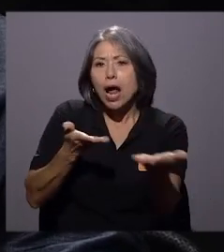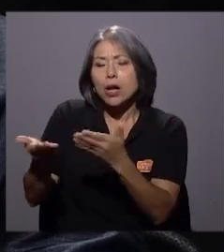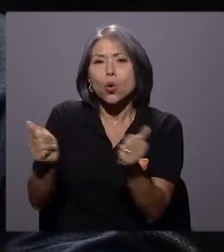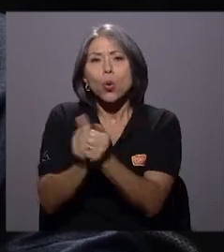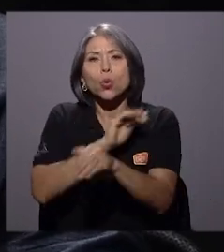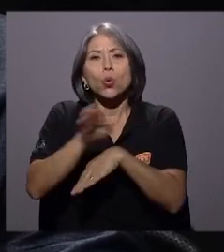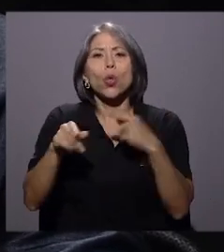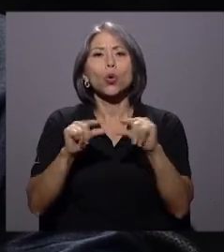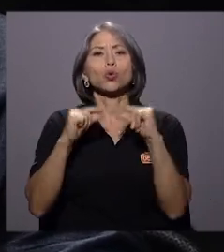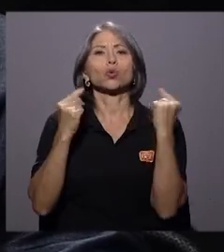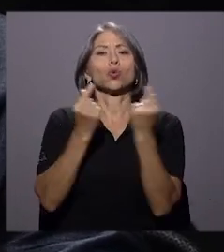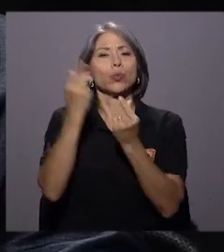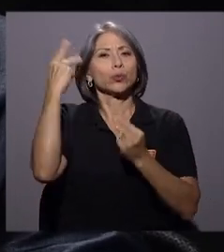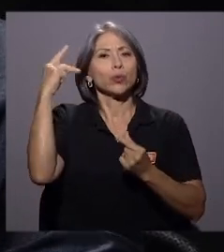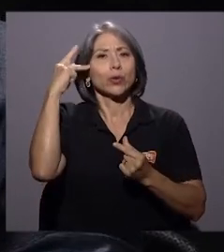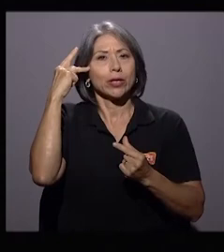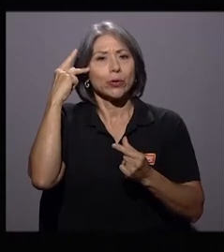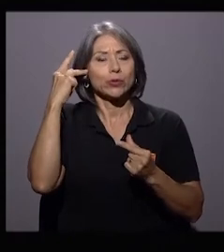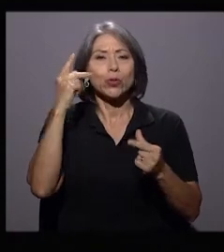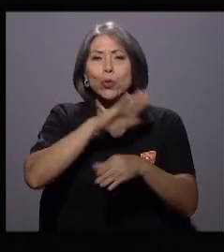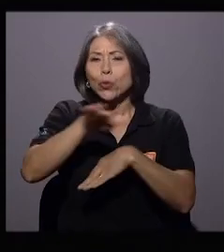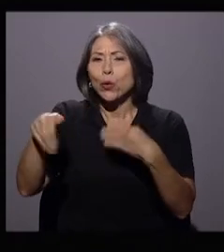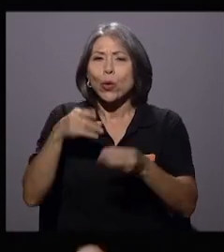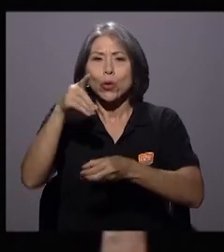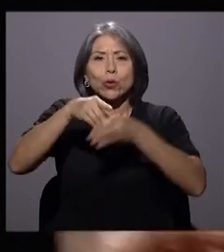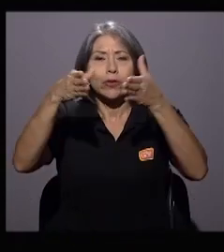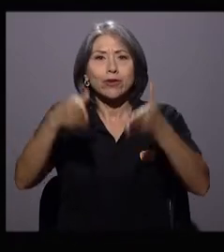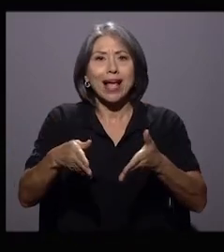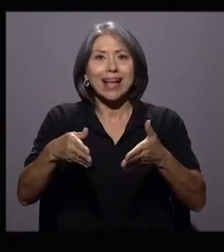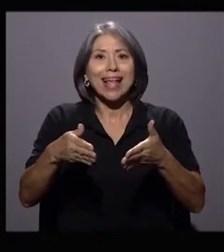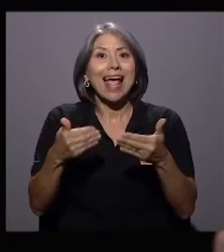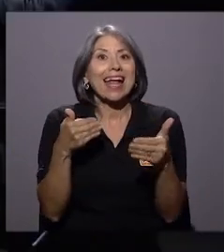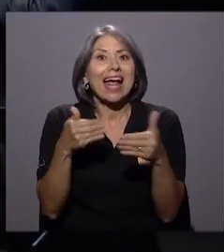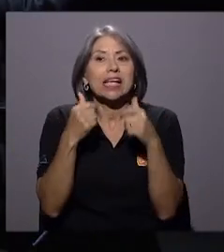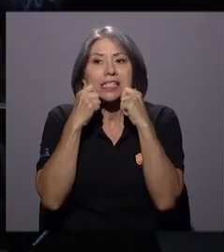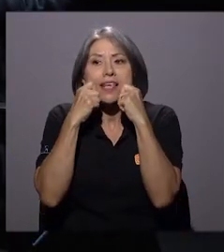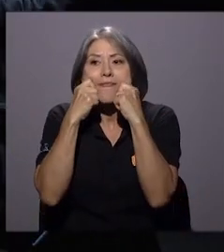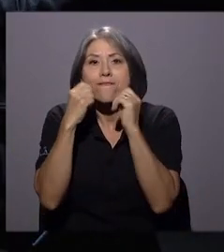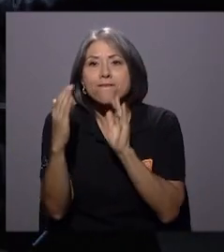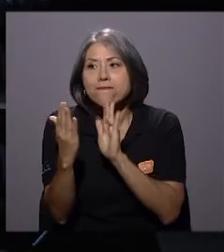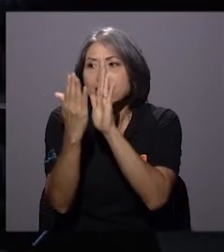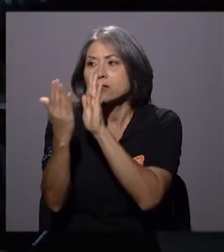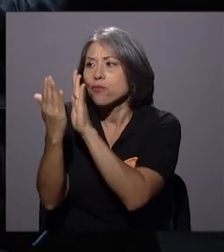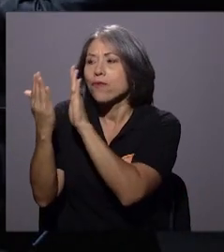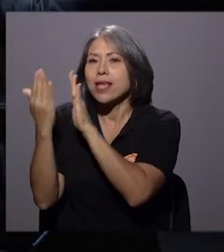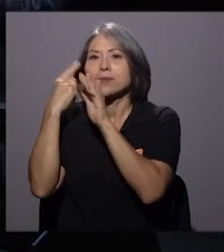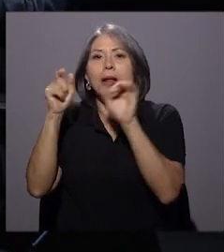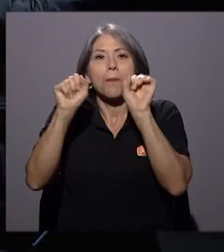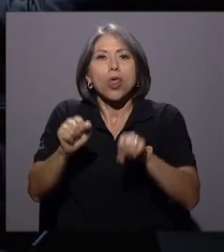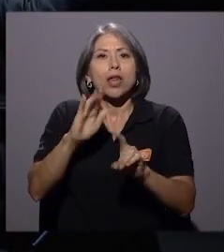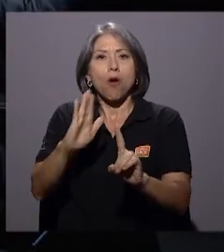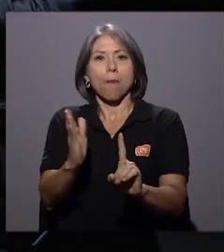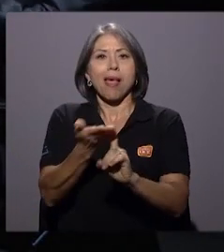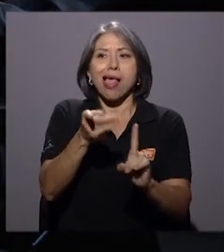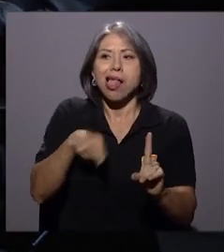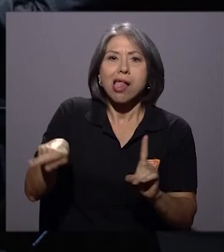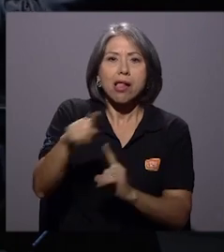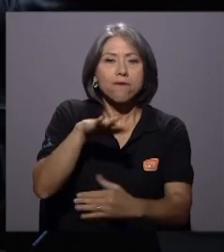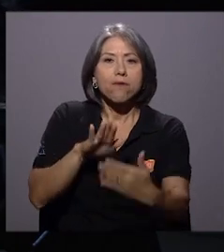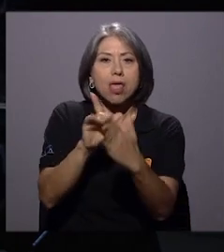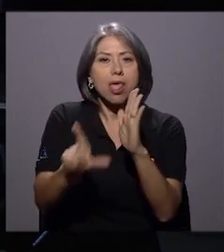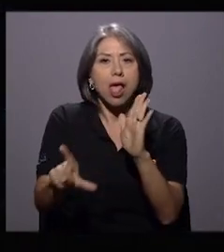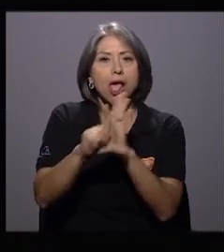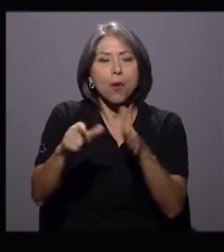diputados, casi que un face to face para poder convencerlos de que estábamos frente a una legislación moderna en la educación